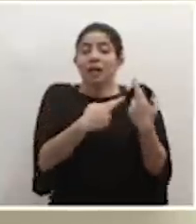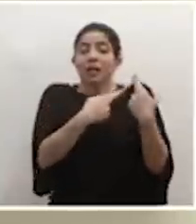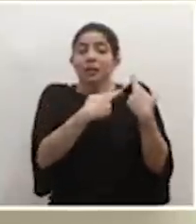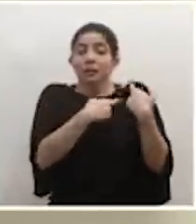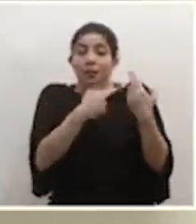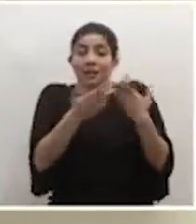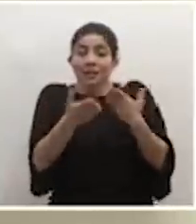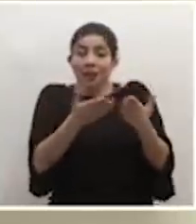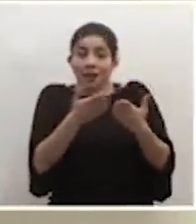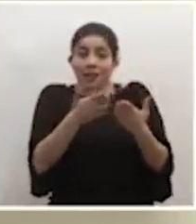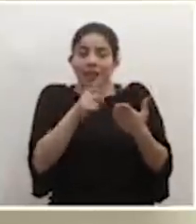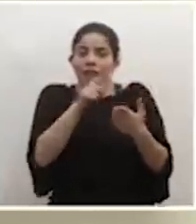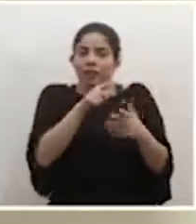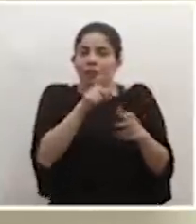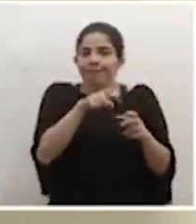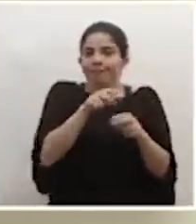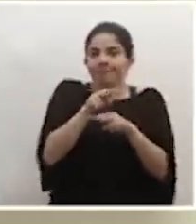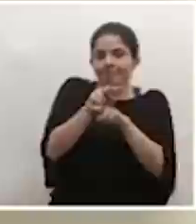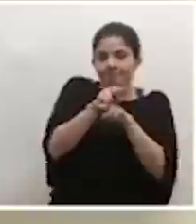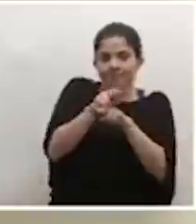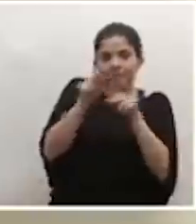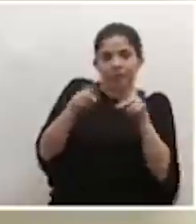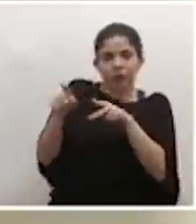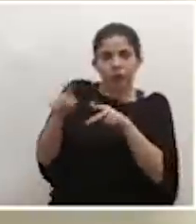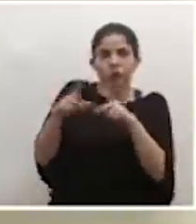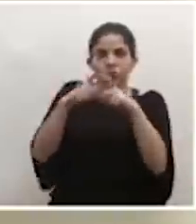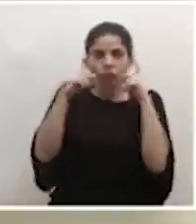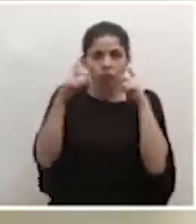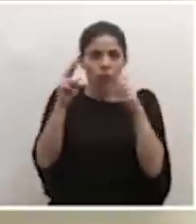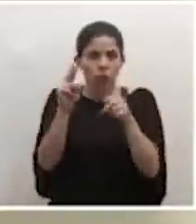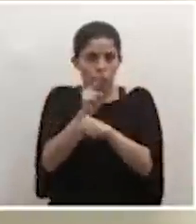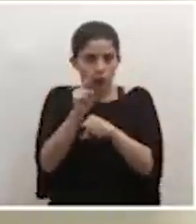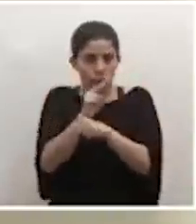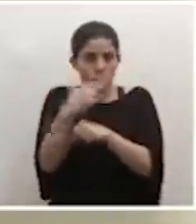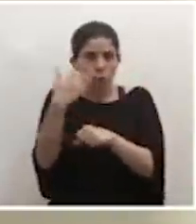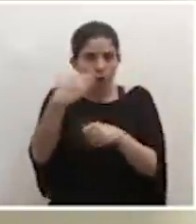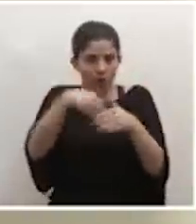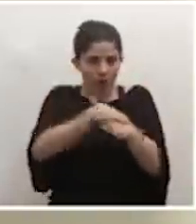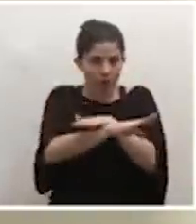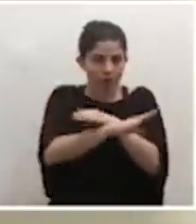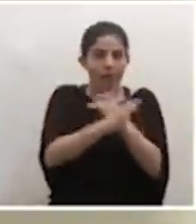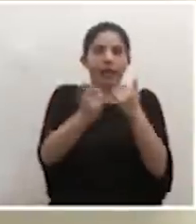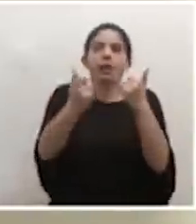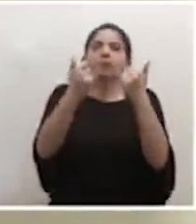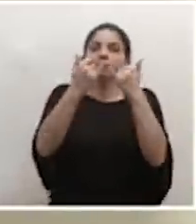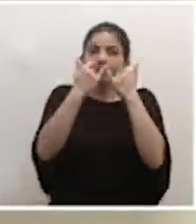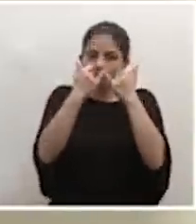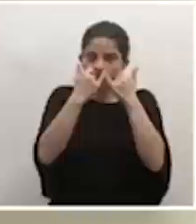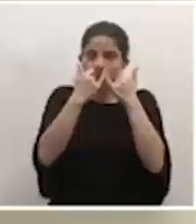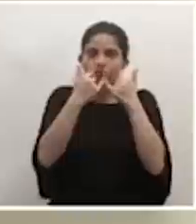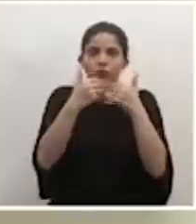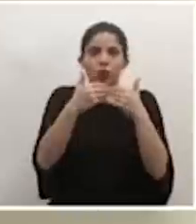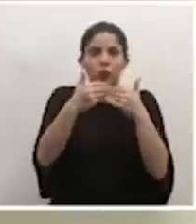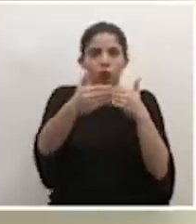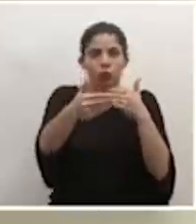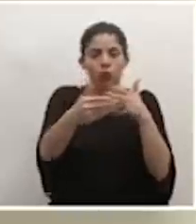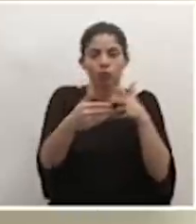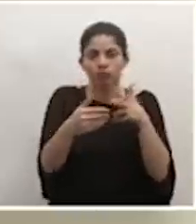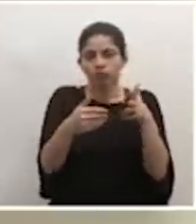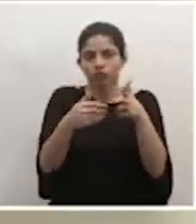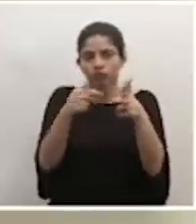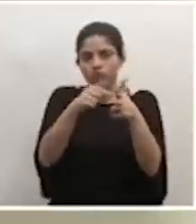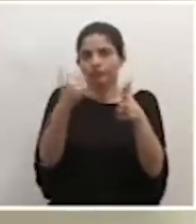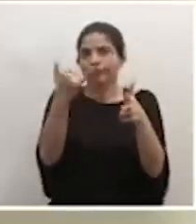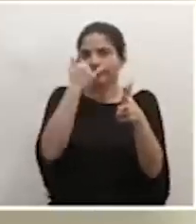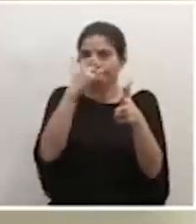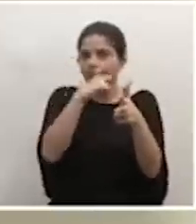servicio, pues son los que tienen que verificar que la persona vaya con el cubrebocas a la hora del ingreso y que lo mantenga durante su estancia en el